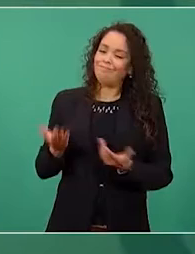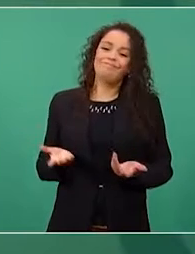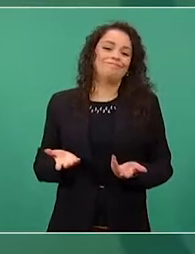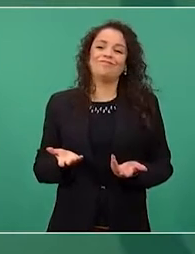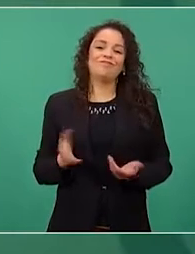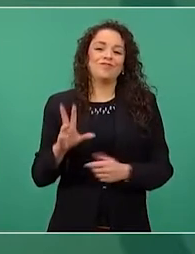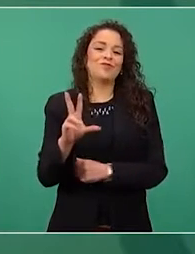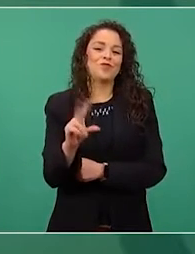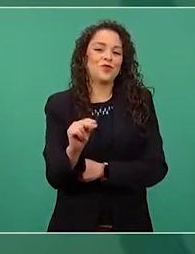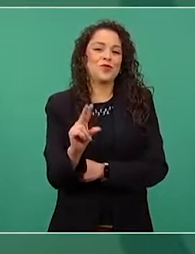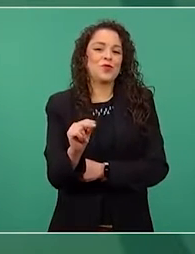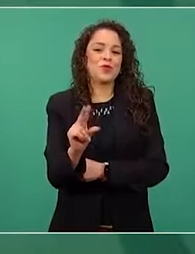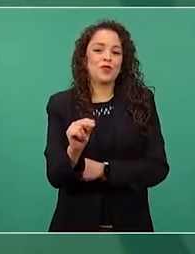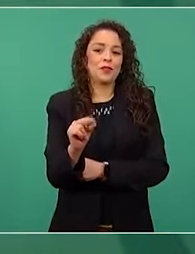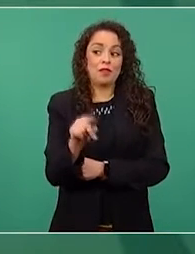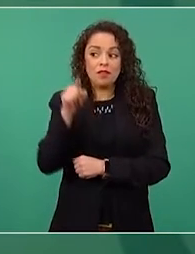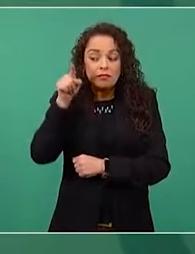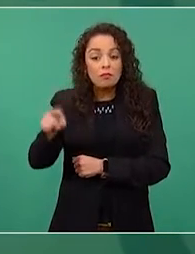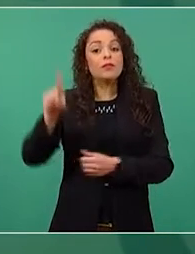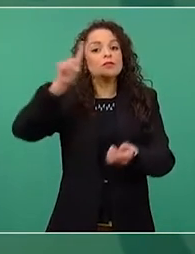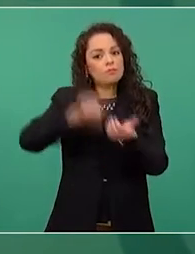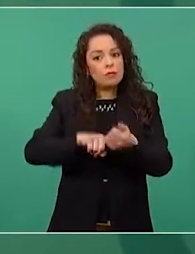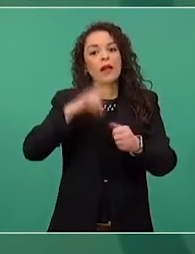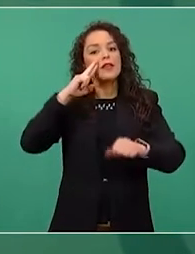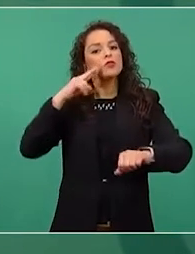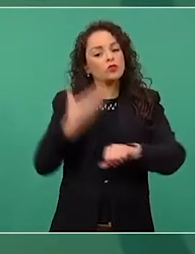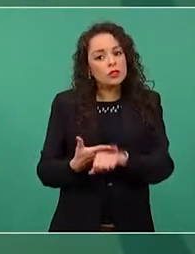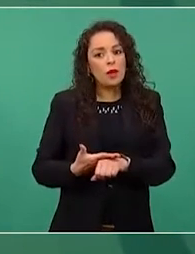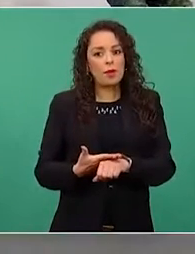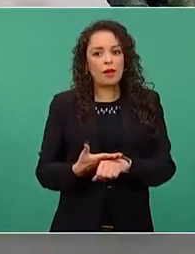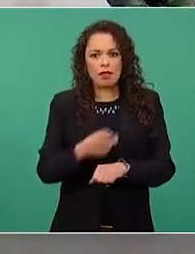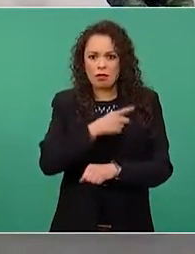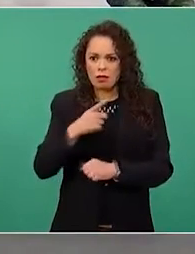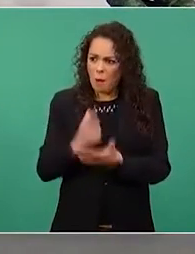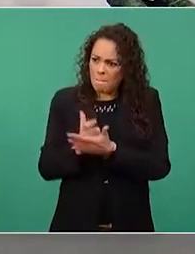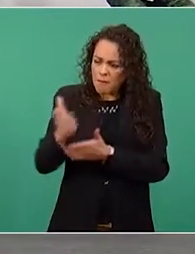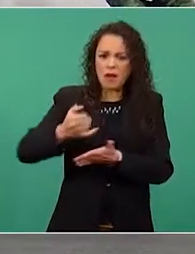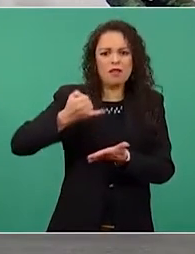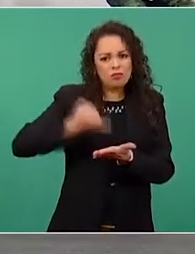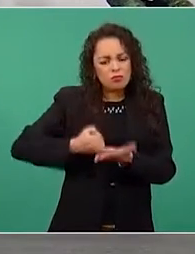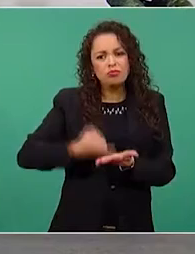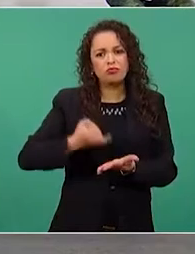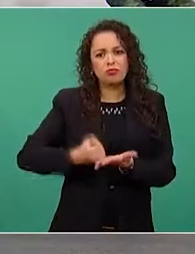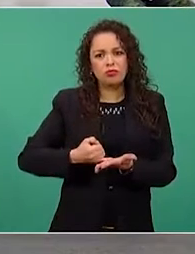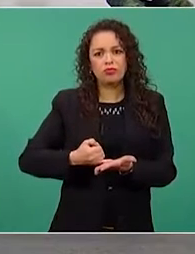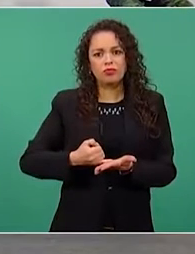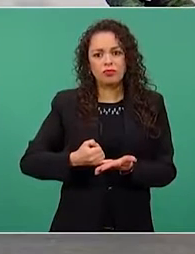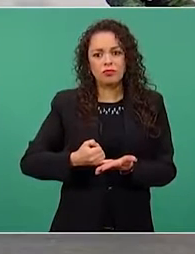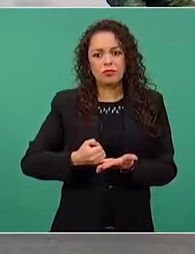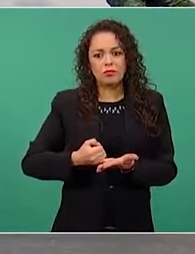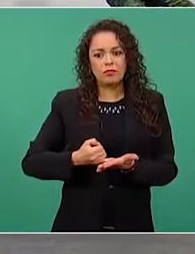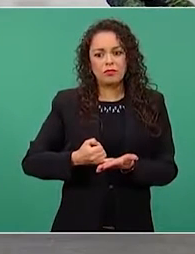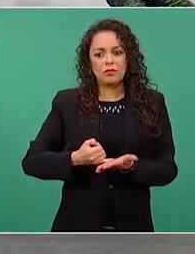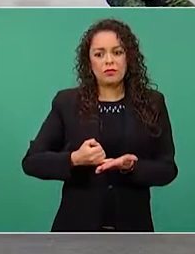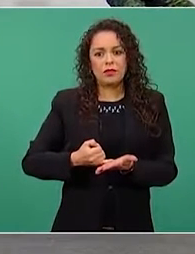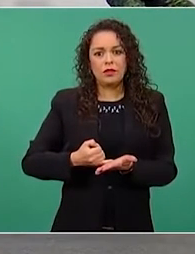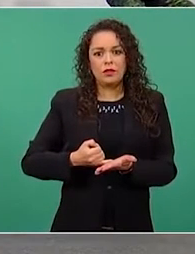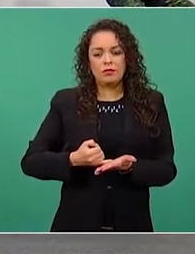gratuita, es su responsabilidad, pero